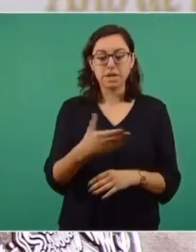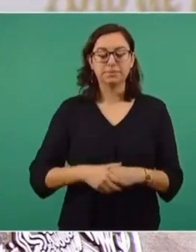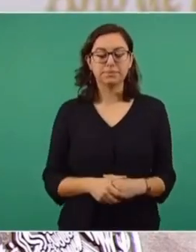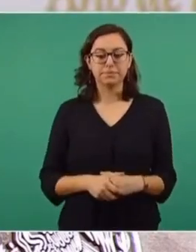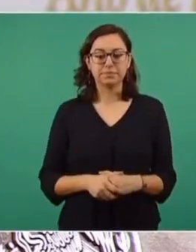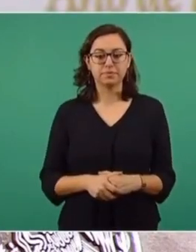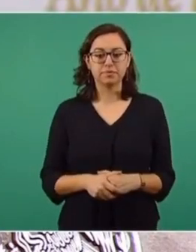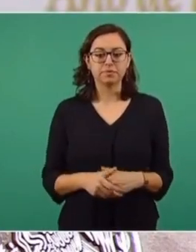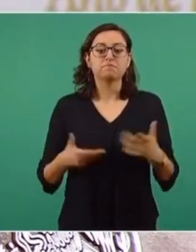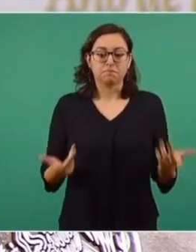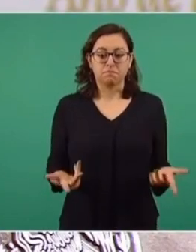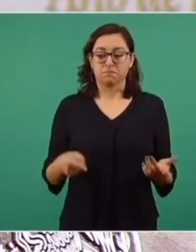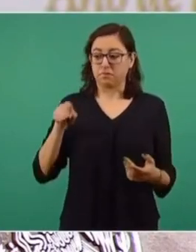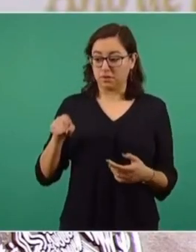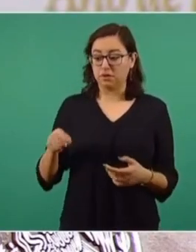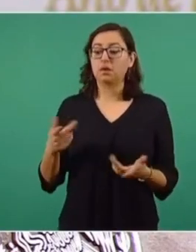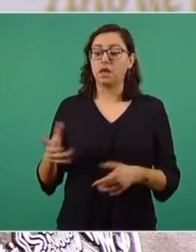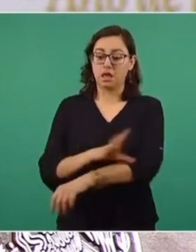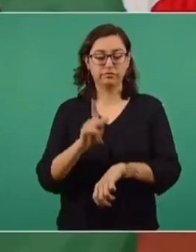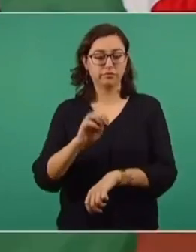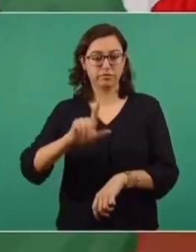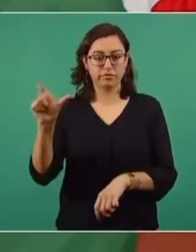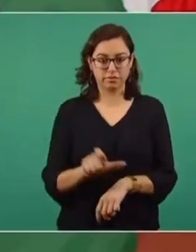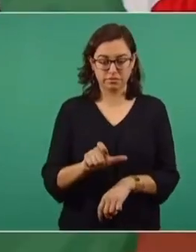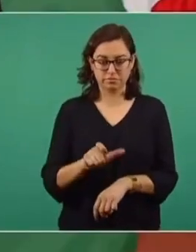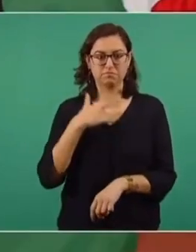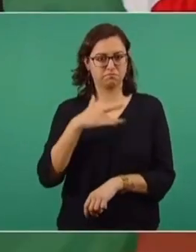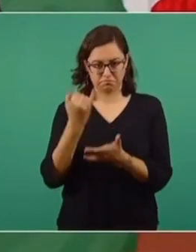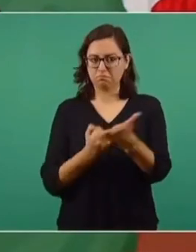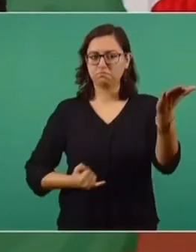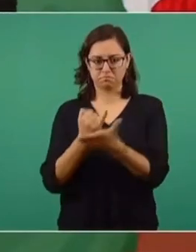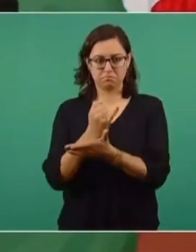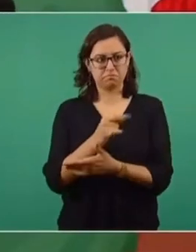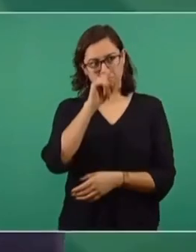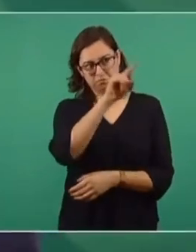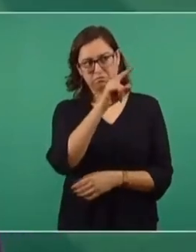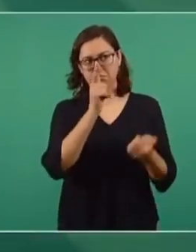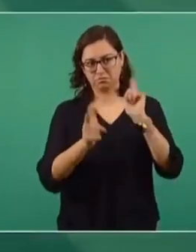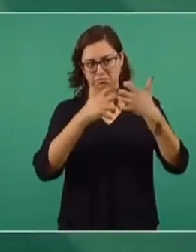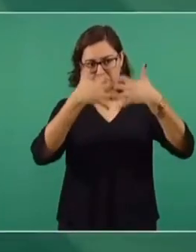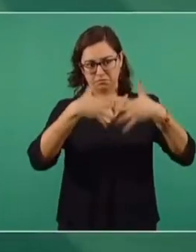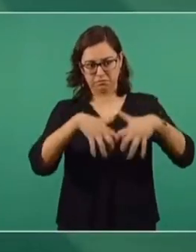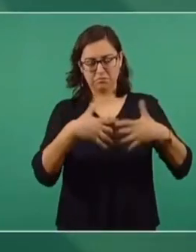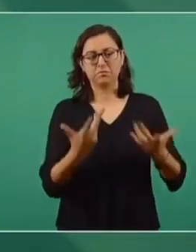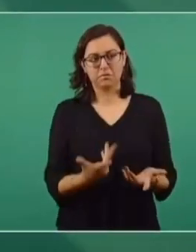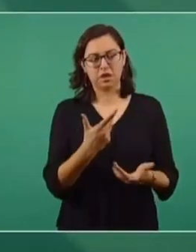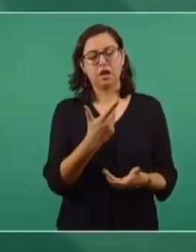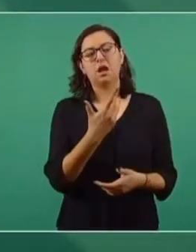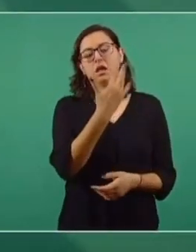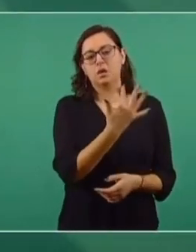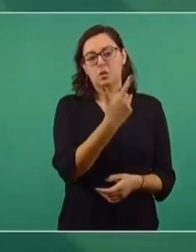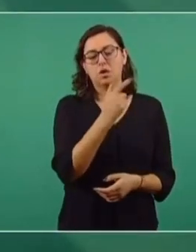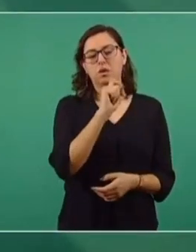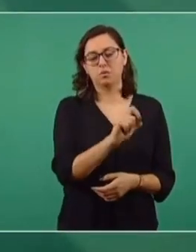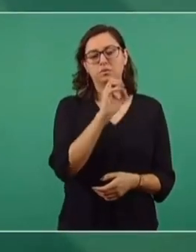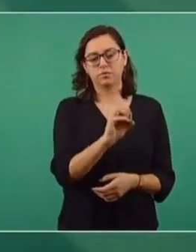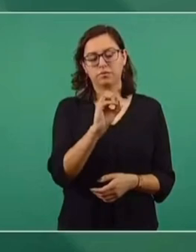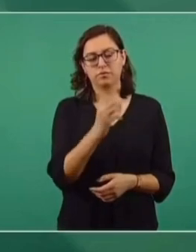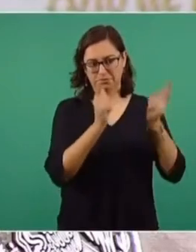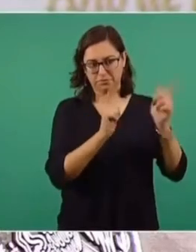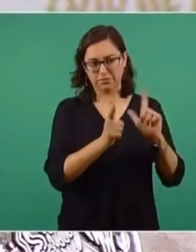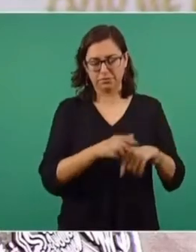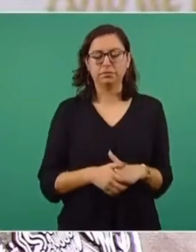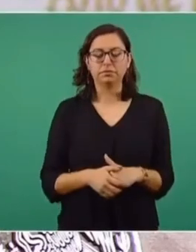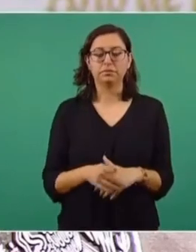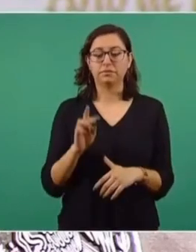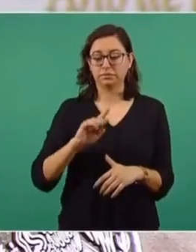En congruencia con la actual política de rescate de la soberanía energética, autorizó comprar a Shell Oil Company el 50.005 por ciento